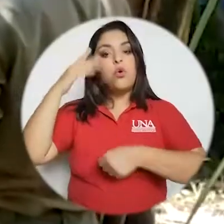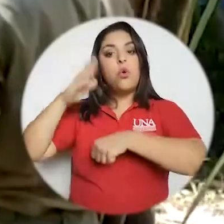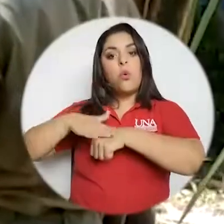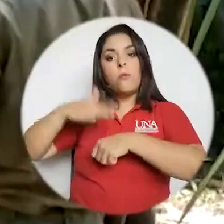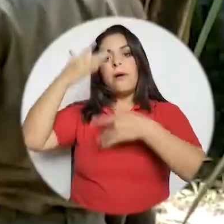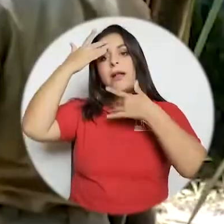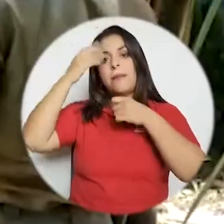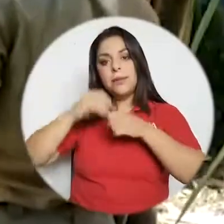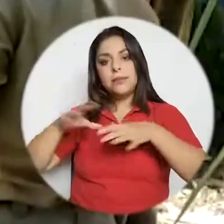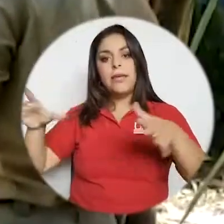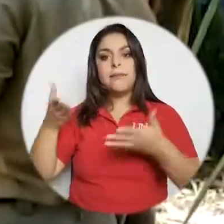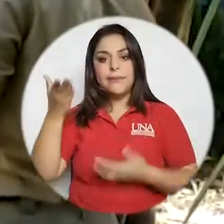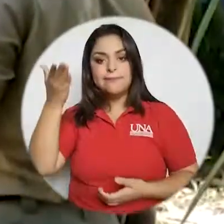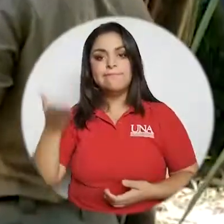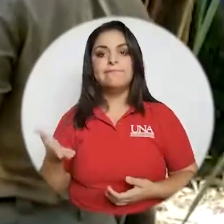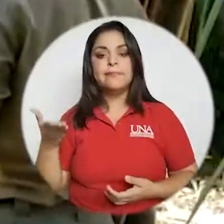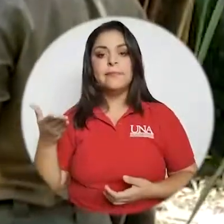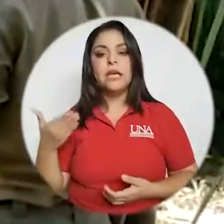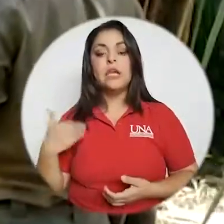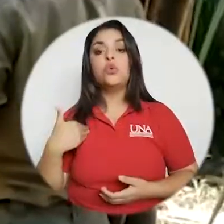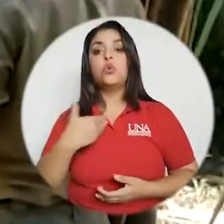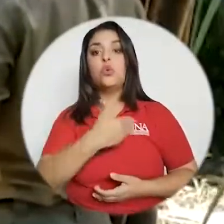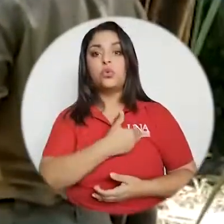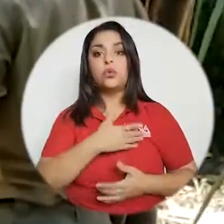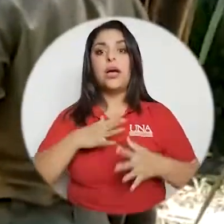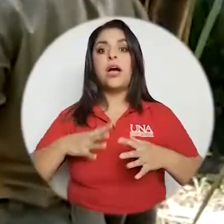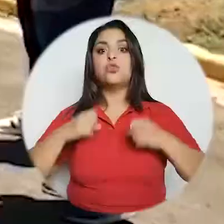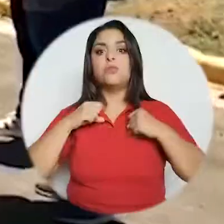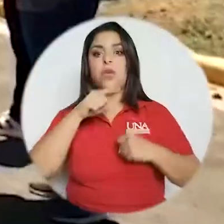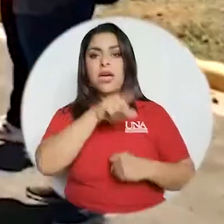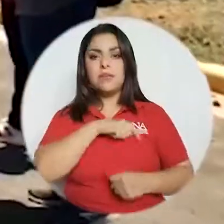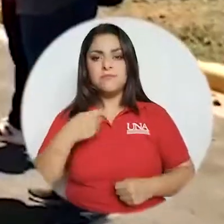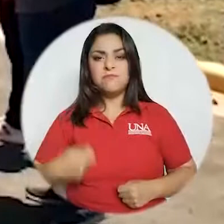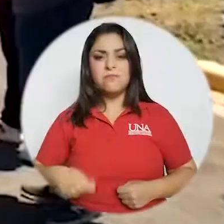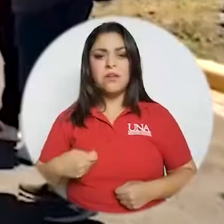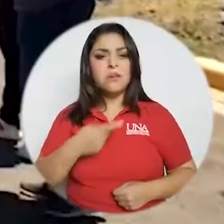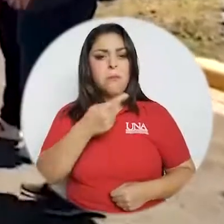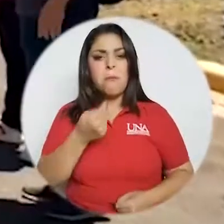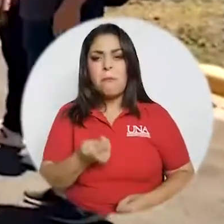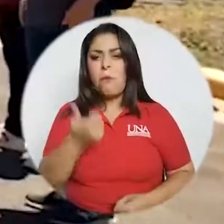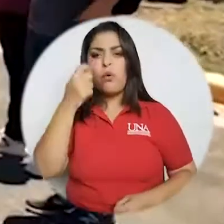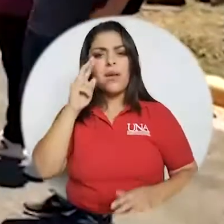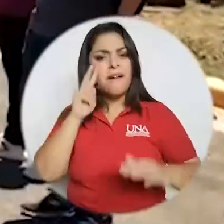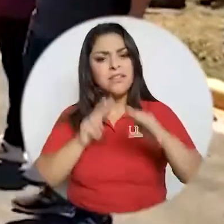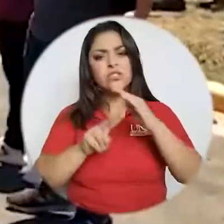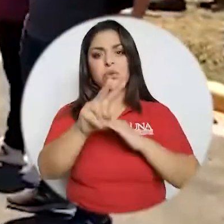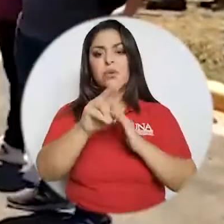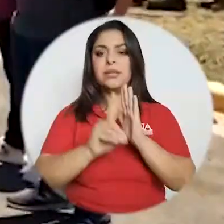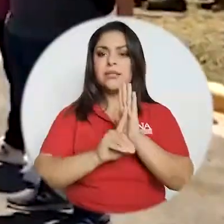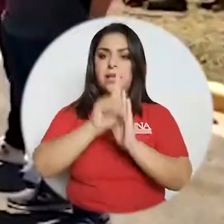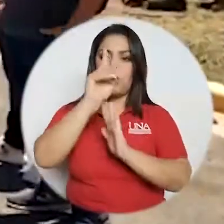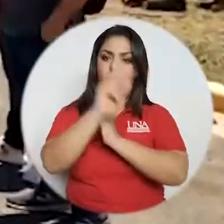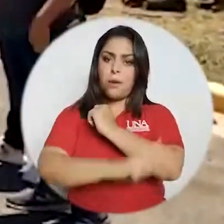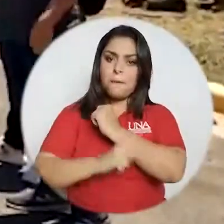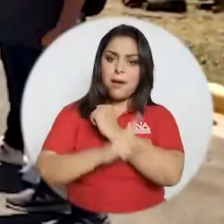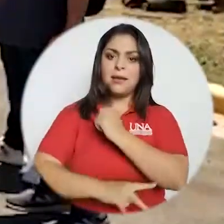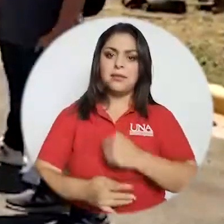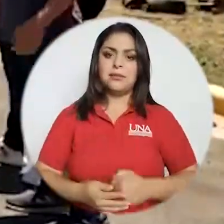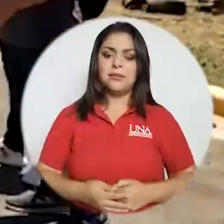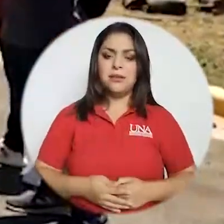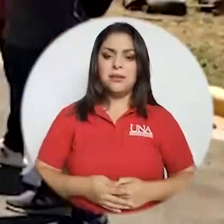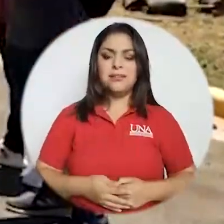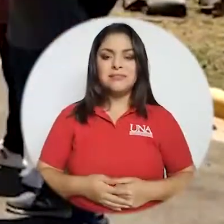diría yo el costo que ha asumido el ejecutivo con una muy escasa visión sobre el desarrollo del país